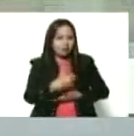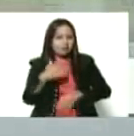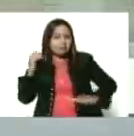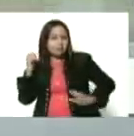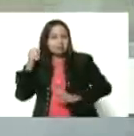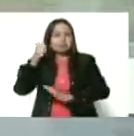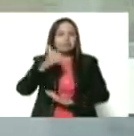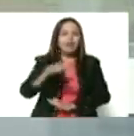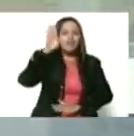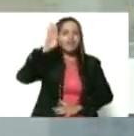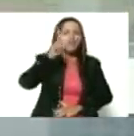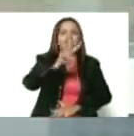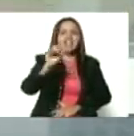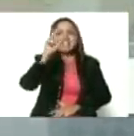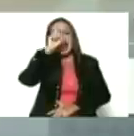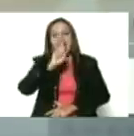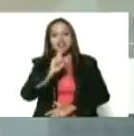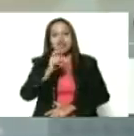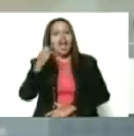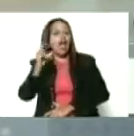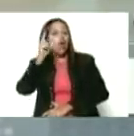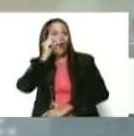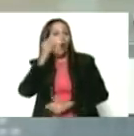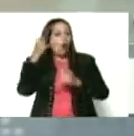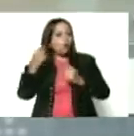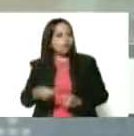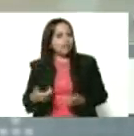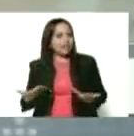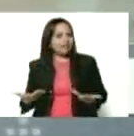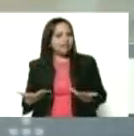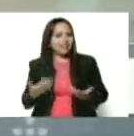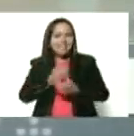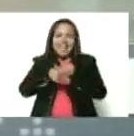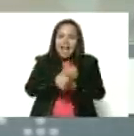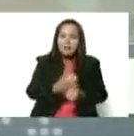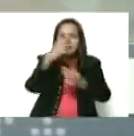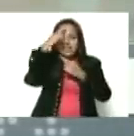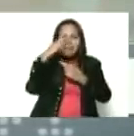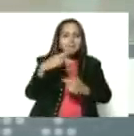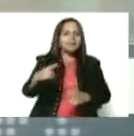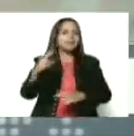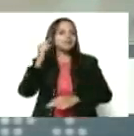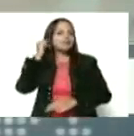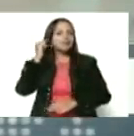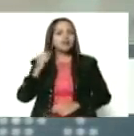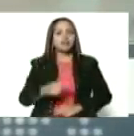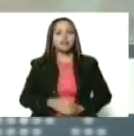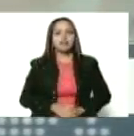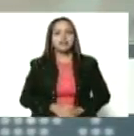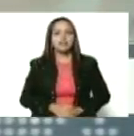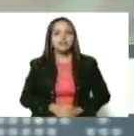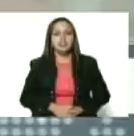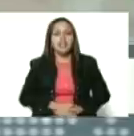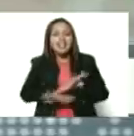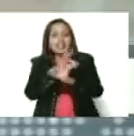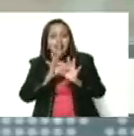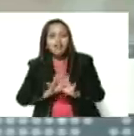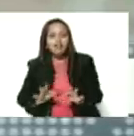años sea un hombre que ame y respete a la mujer de manera sagrada